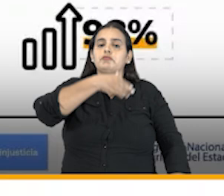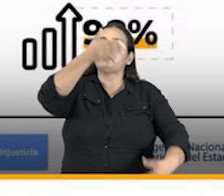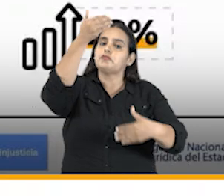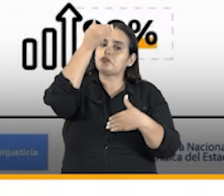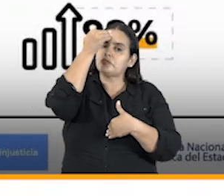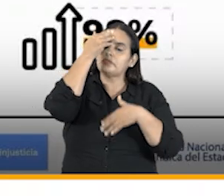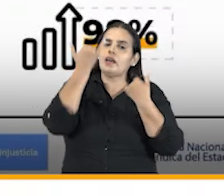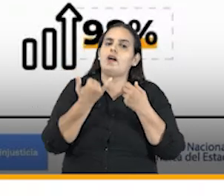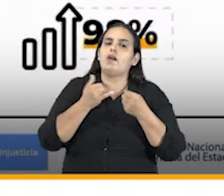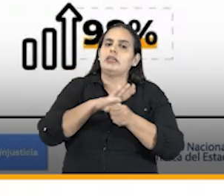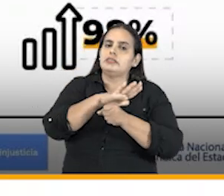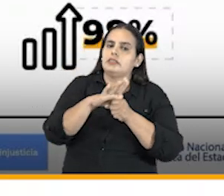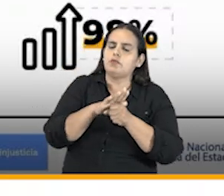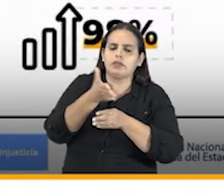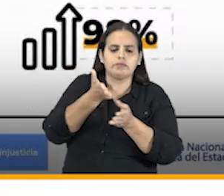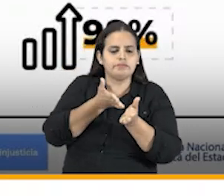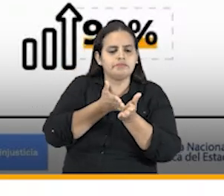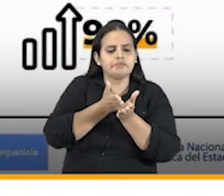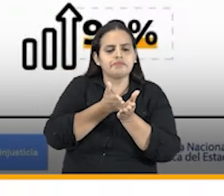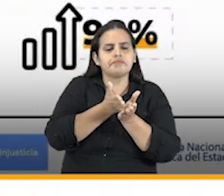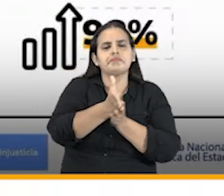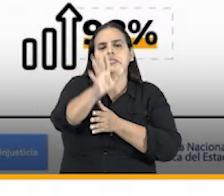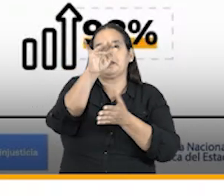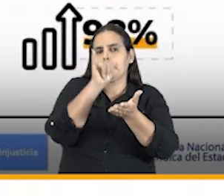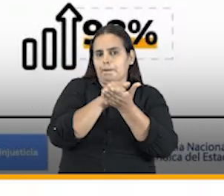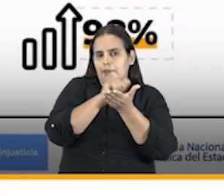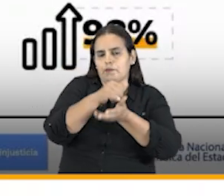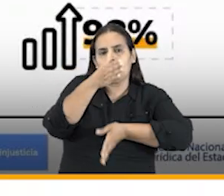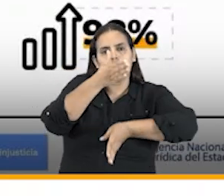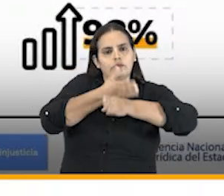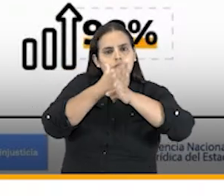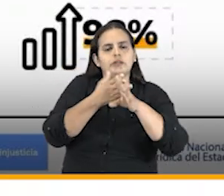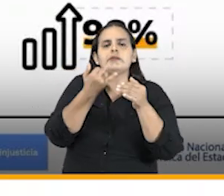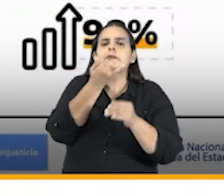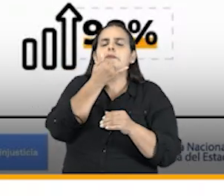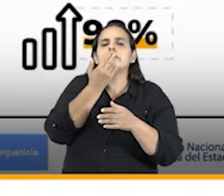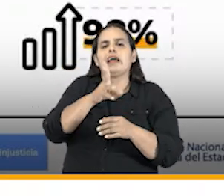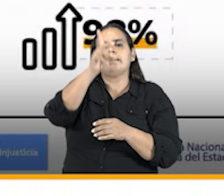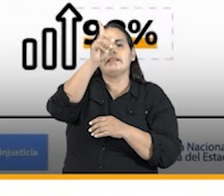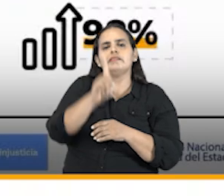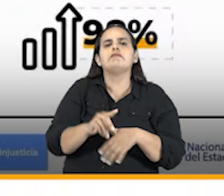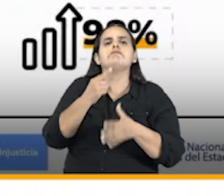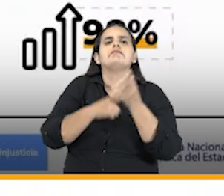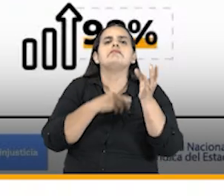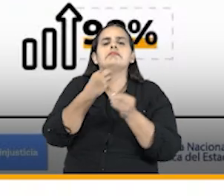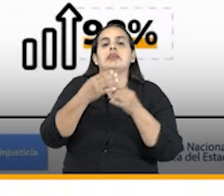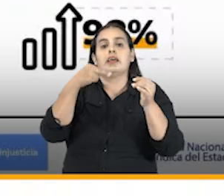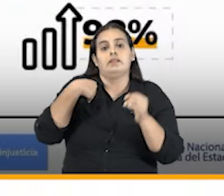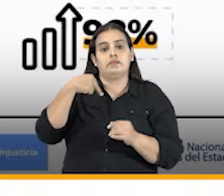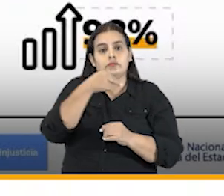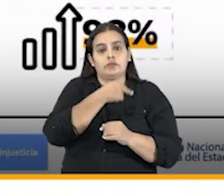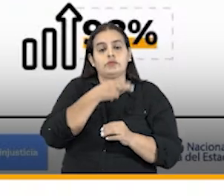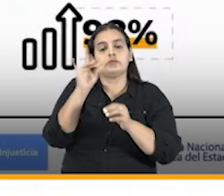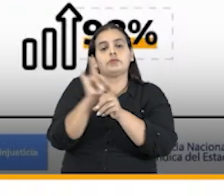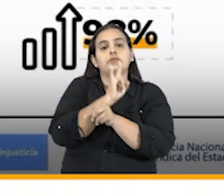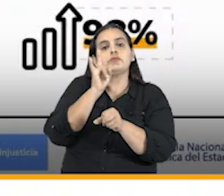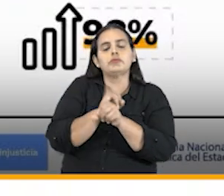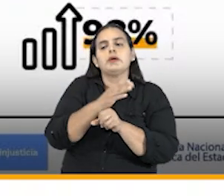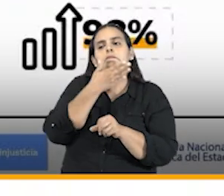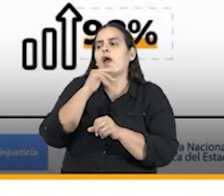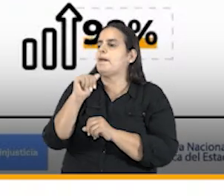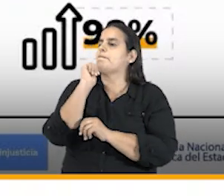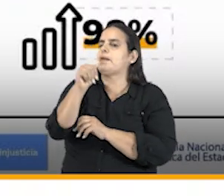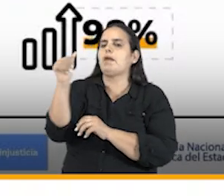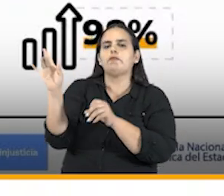de que esta situación va a seguir sucediendo lo que se decidió es que vamos a permitir que nuestros usuarios hagan